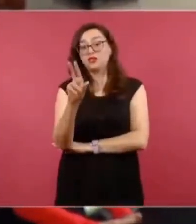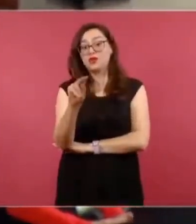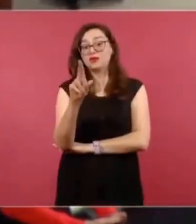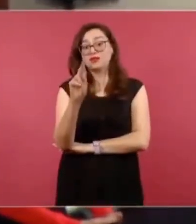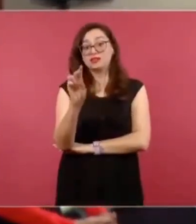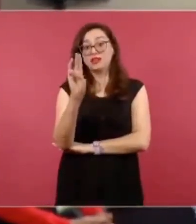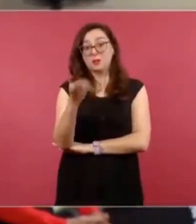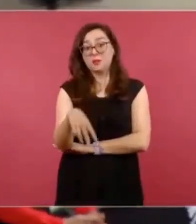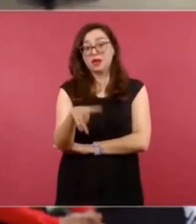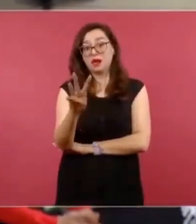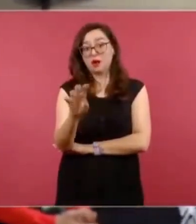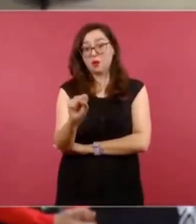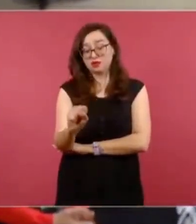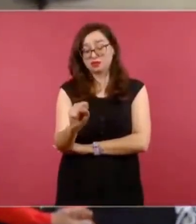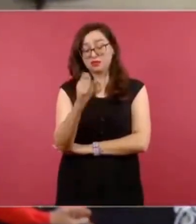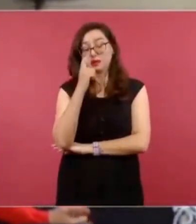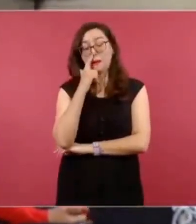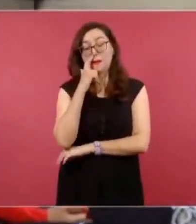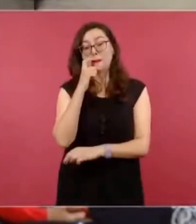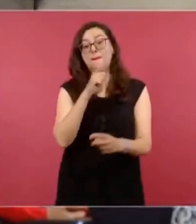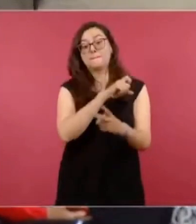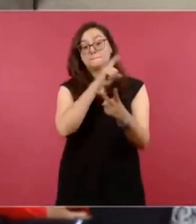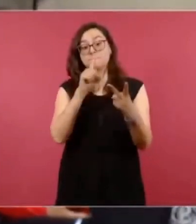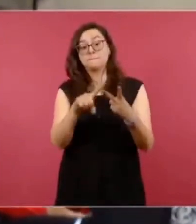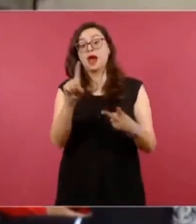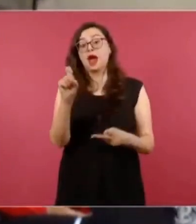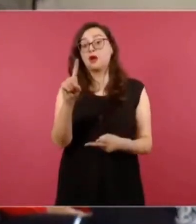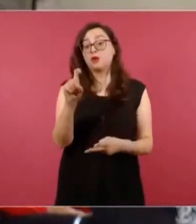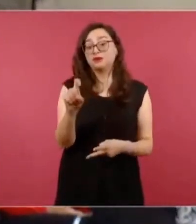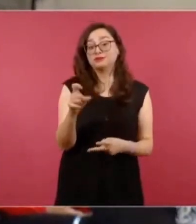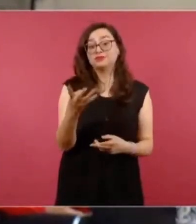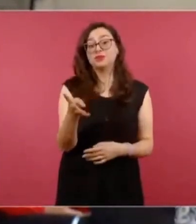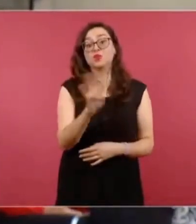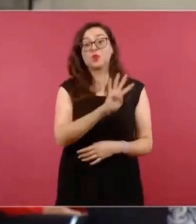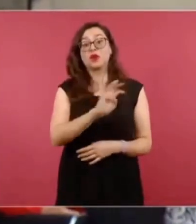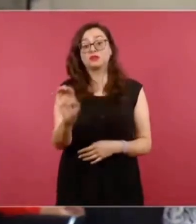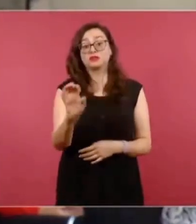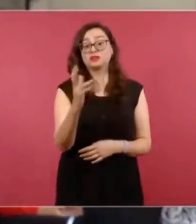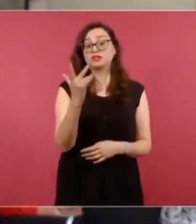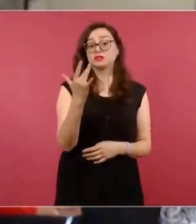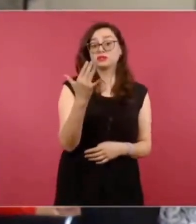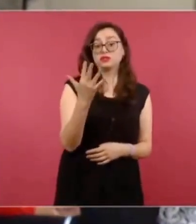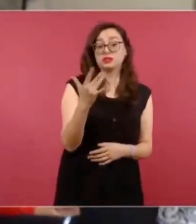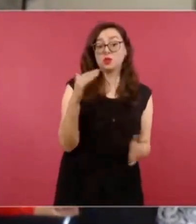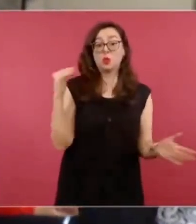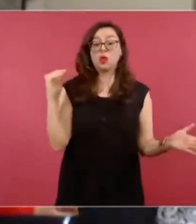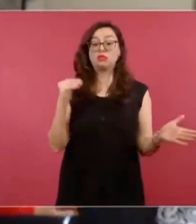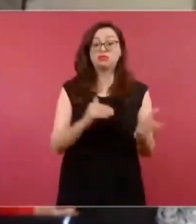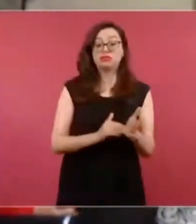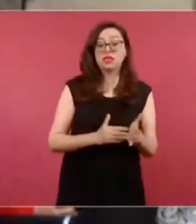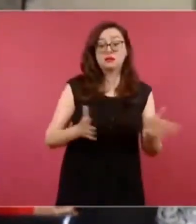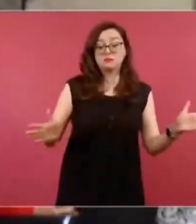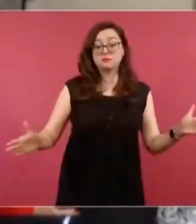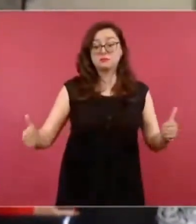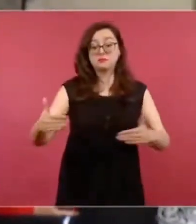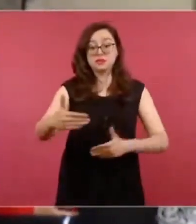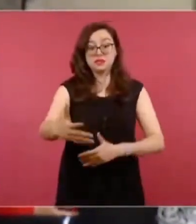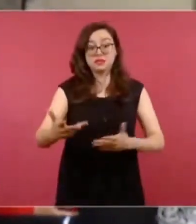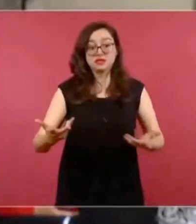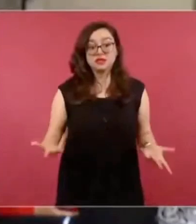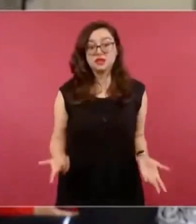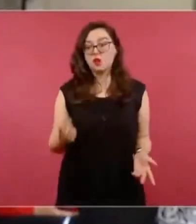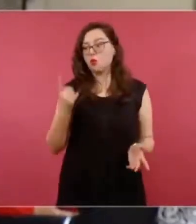datos promedio requiere 450 mil galones de agua al día, que es más o menos un millón